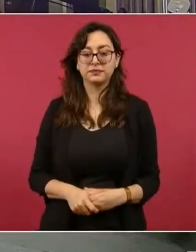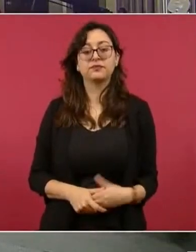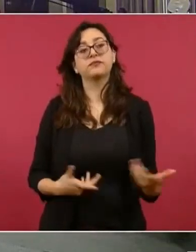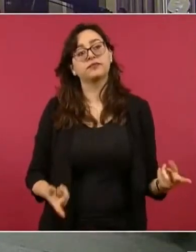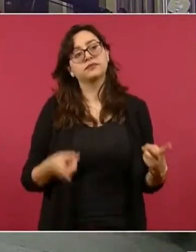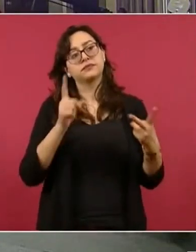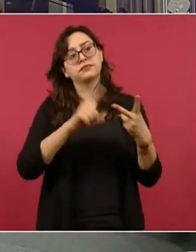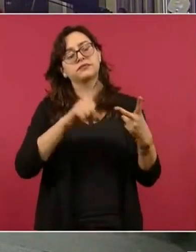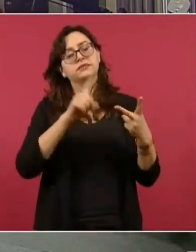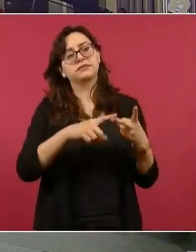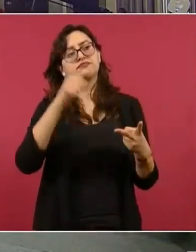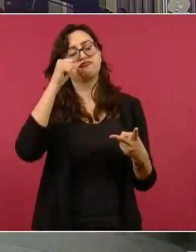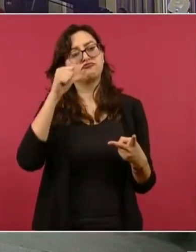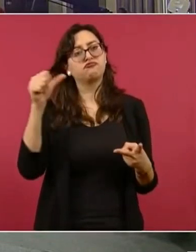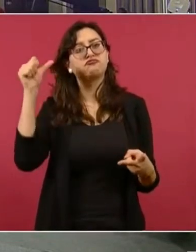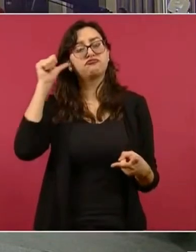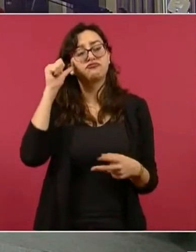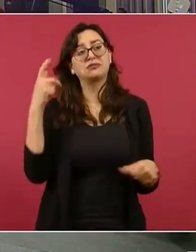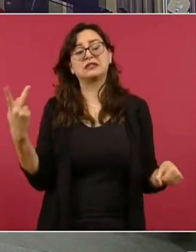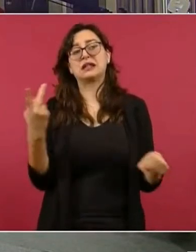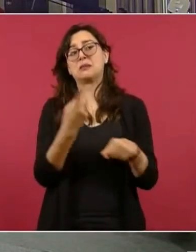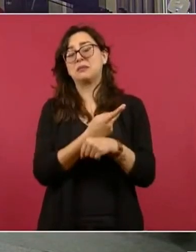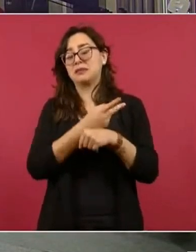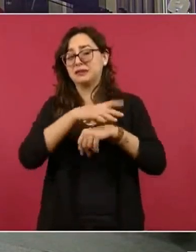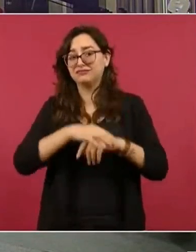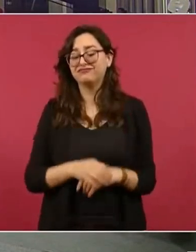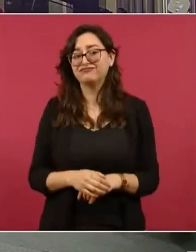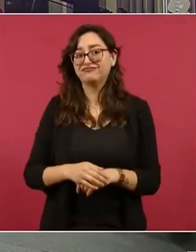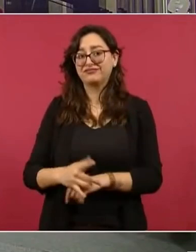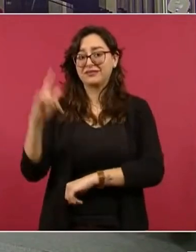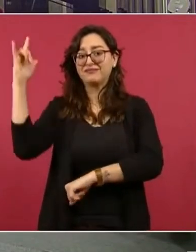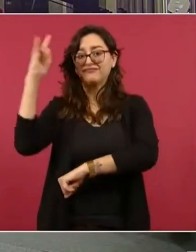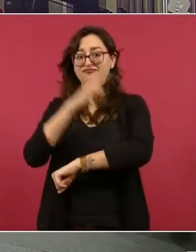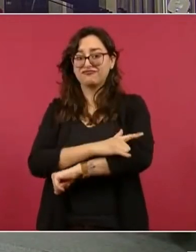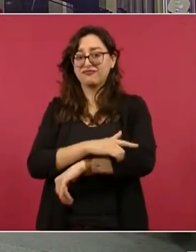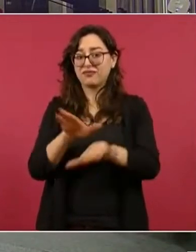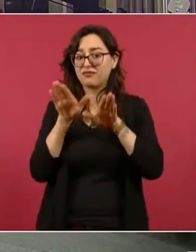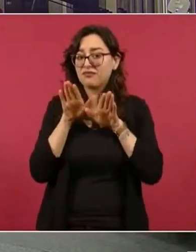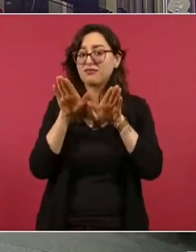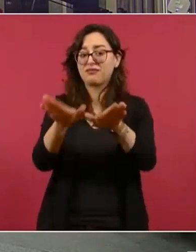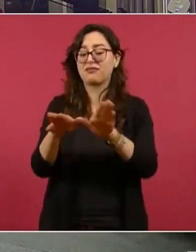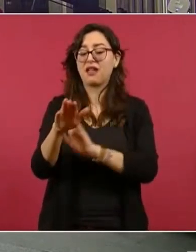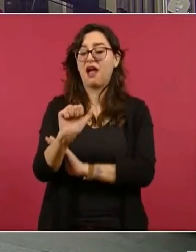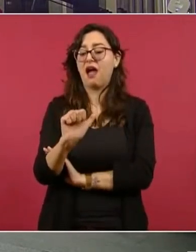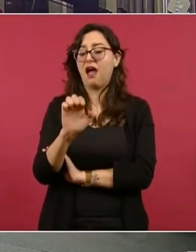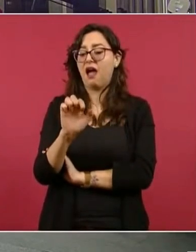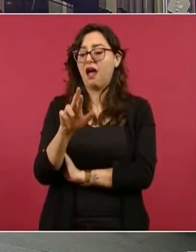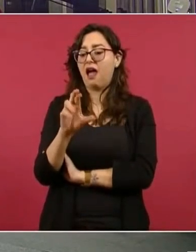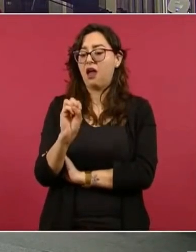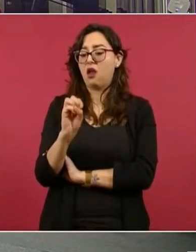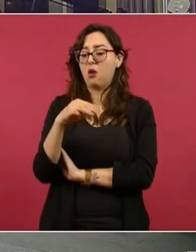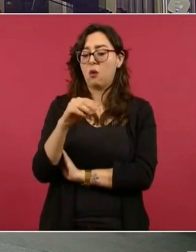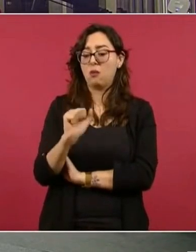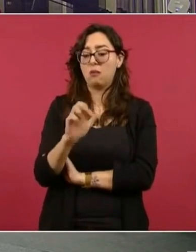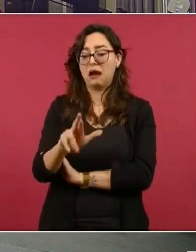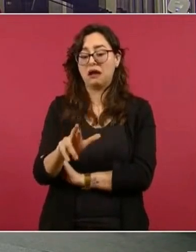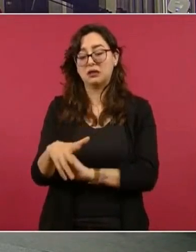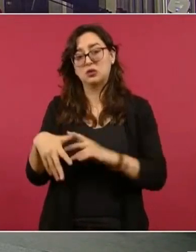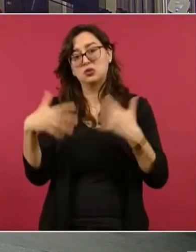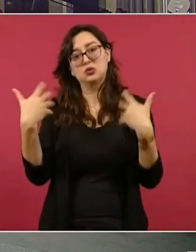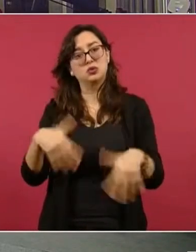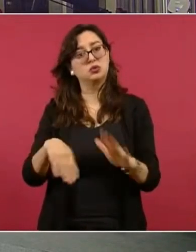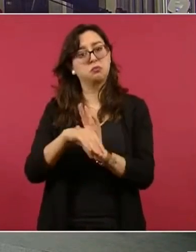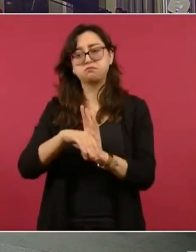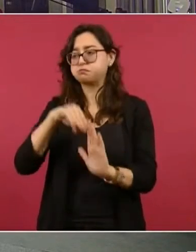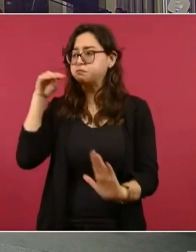La suspensión quiebra, como quiera decírsele, de Aeromar, una línea legendaria, 35 años